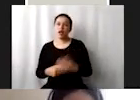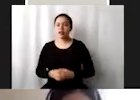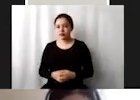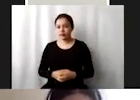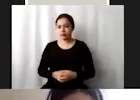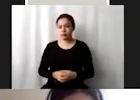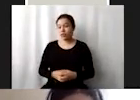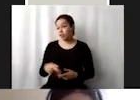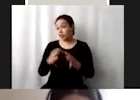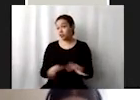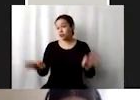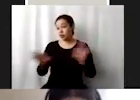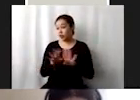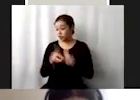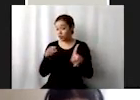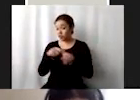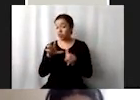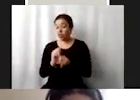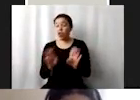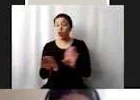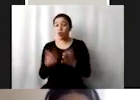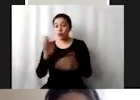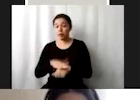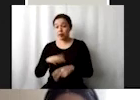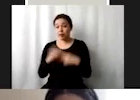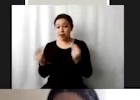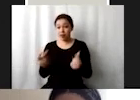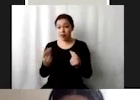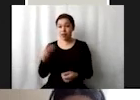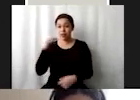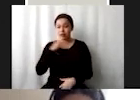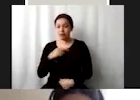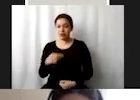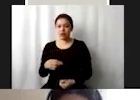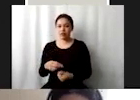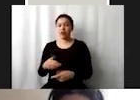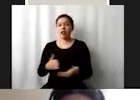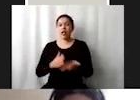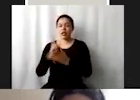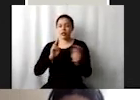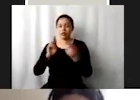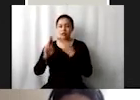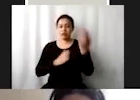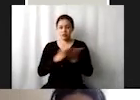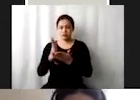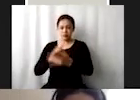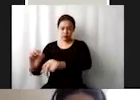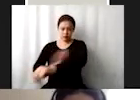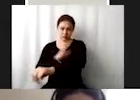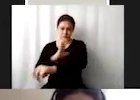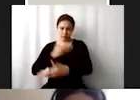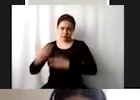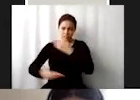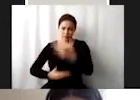cómo lo vamos a hacer y cómo lo vamos a acelerar sobre todo garantizar acceso universal a servicios energéticos asequibles